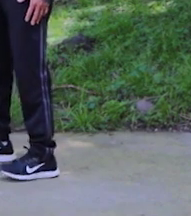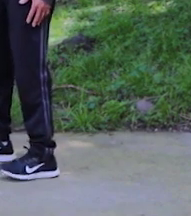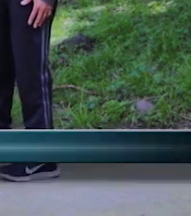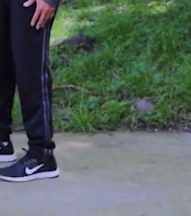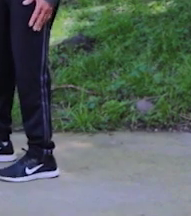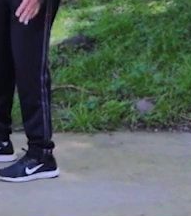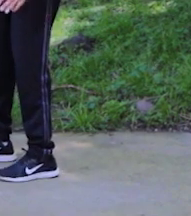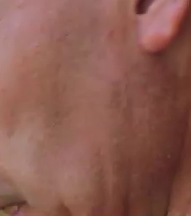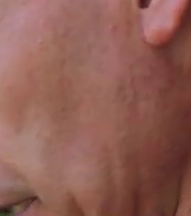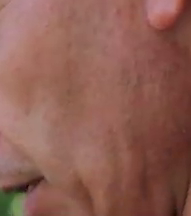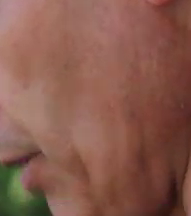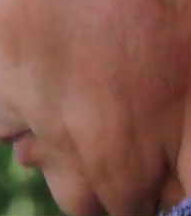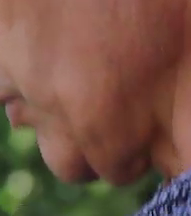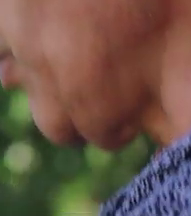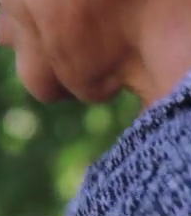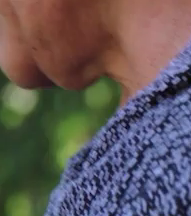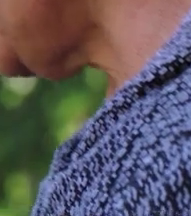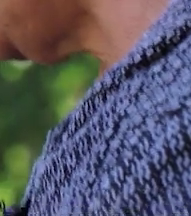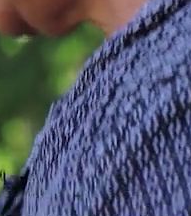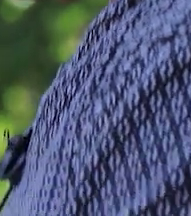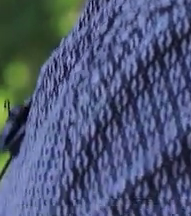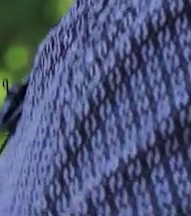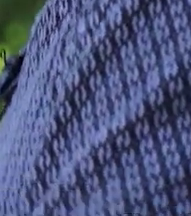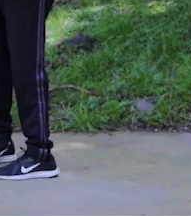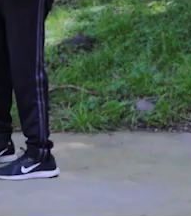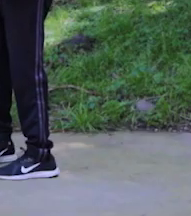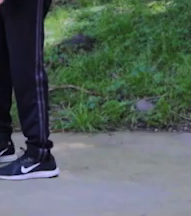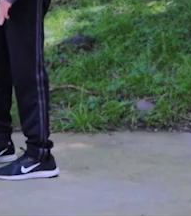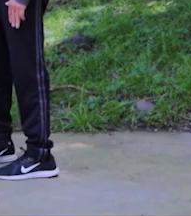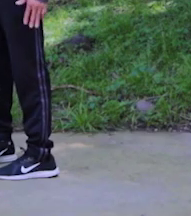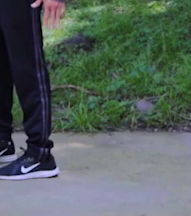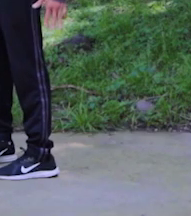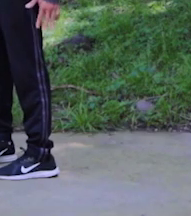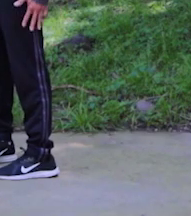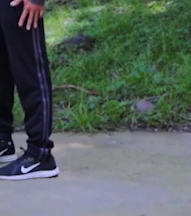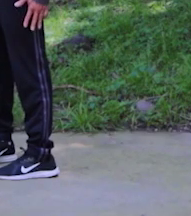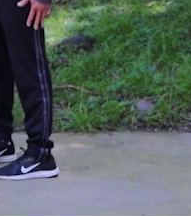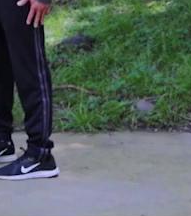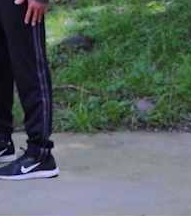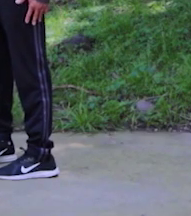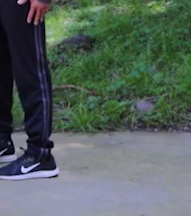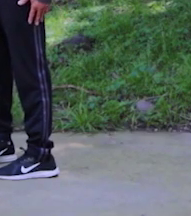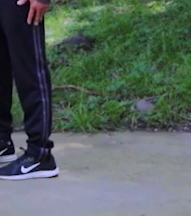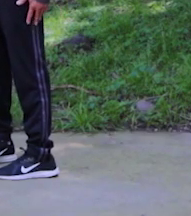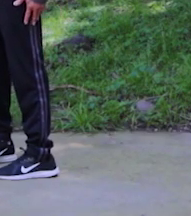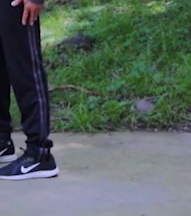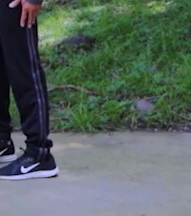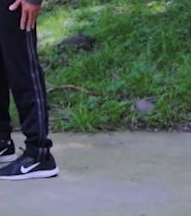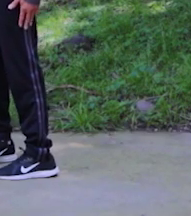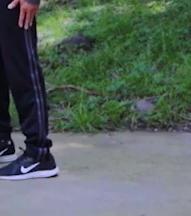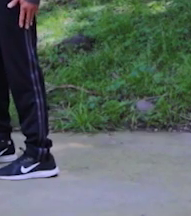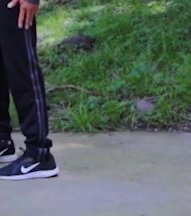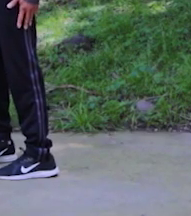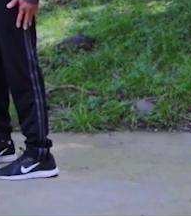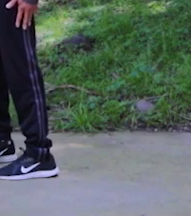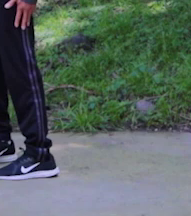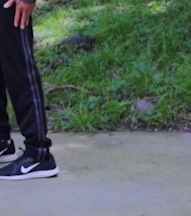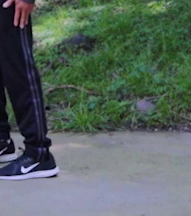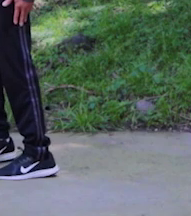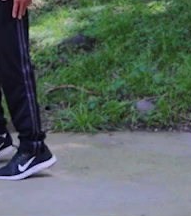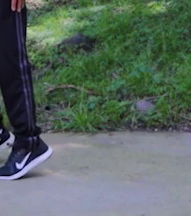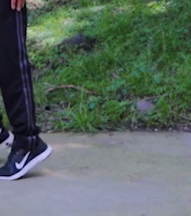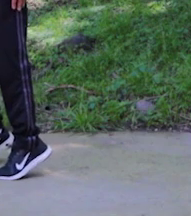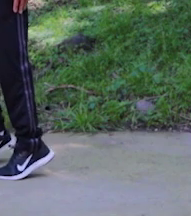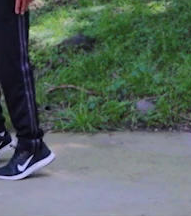Y vamos. Lo que vamos a hacer es. Vamos a meter las puntas hacia adentro. Y nos paramos derecho. Y hacemos la elevación de